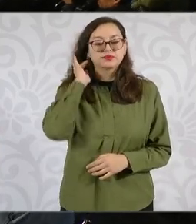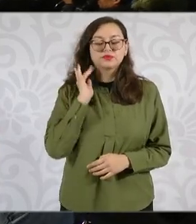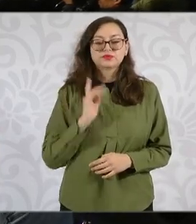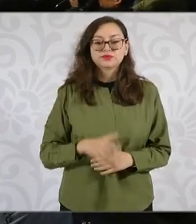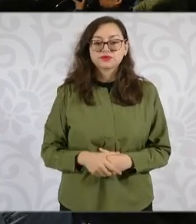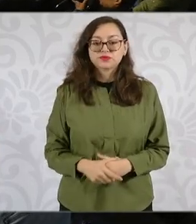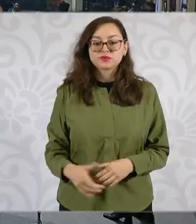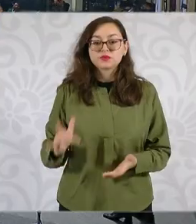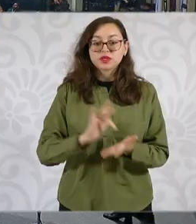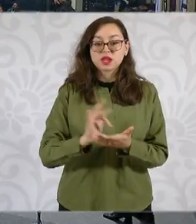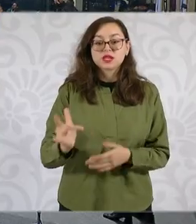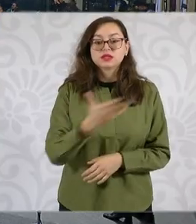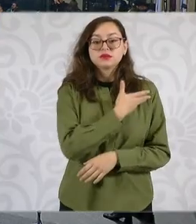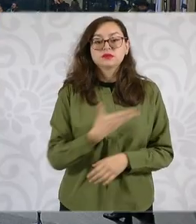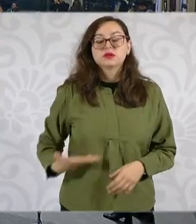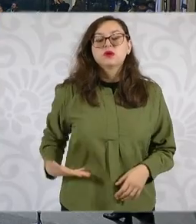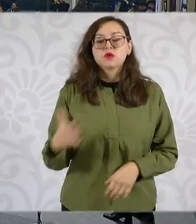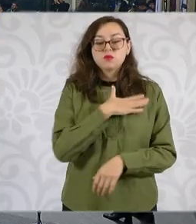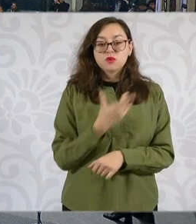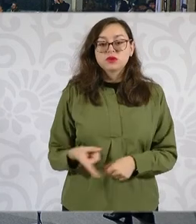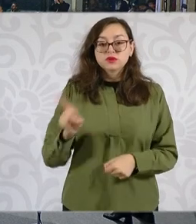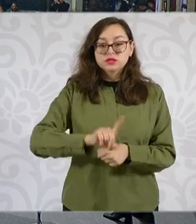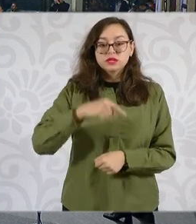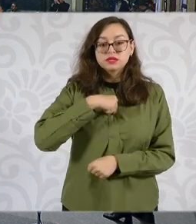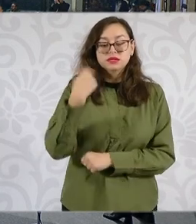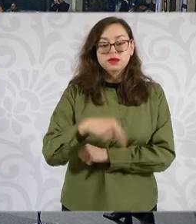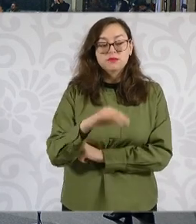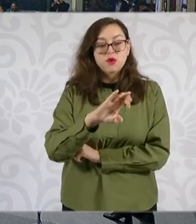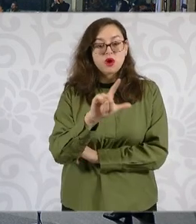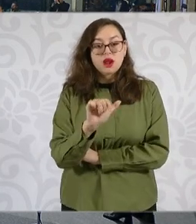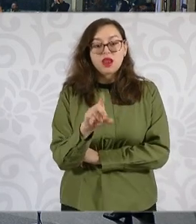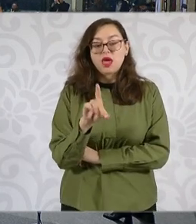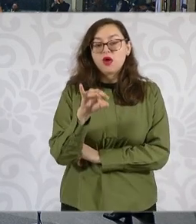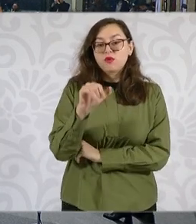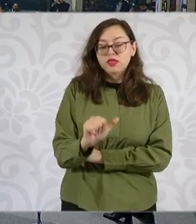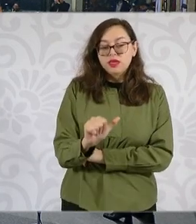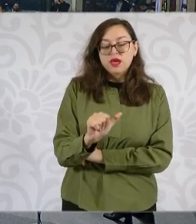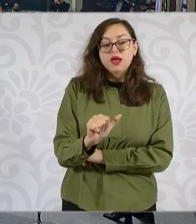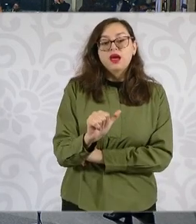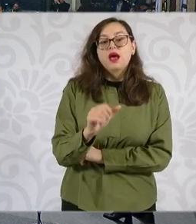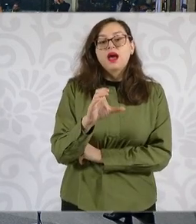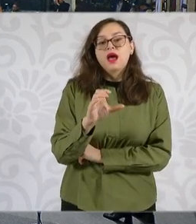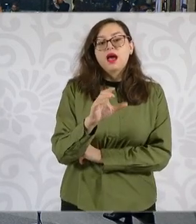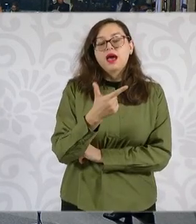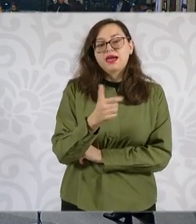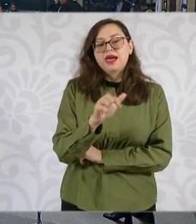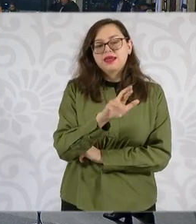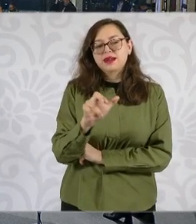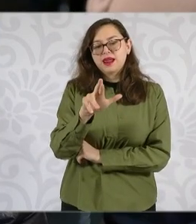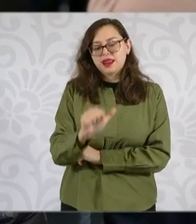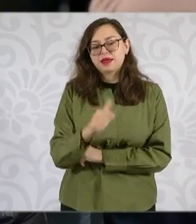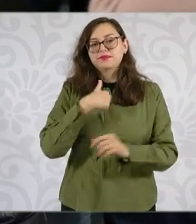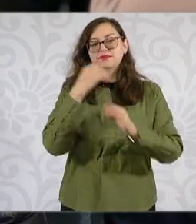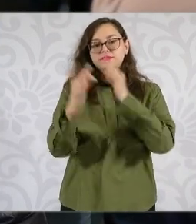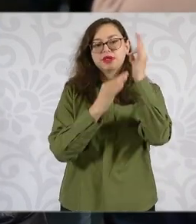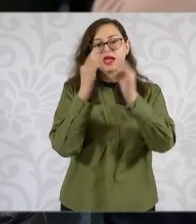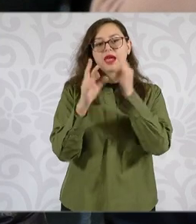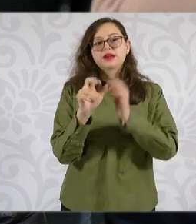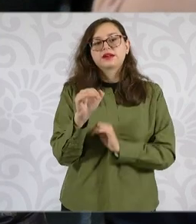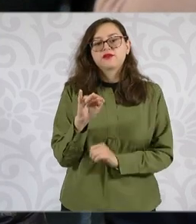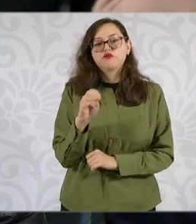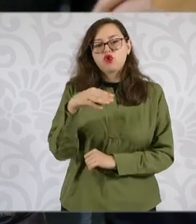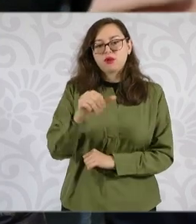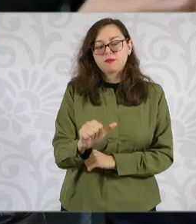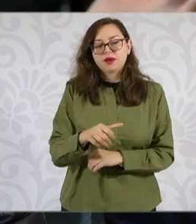Gracias, presidenta. Buenos días. Claudia Guerrero, del periódico Reforma. Quisiera preguntarle si su gobierno tiene detectado este modus operandi del crimen